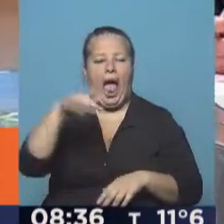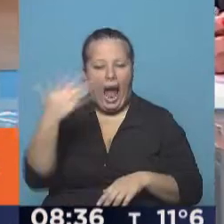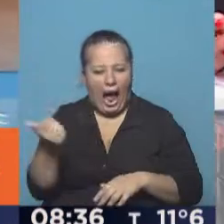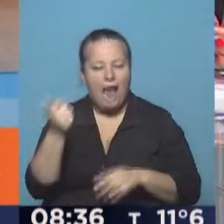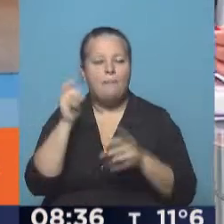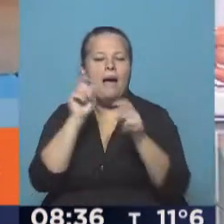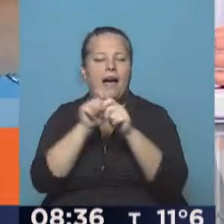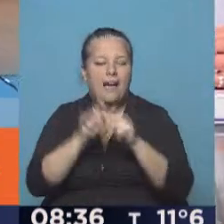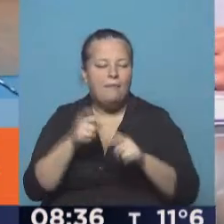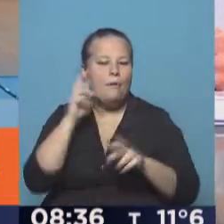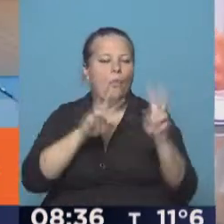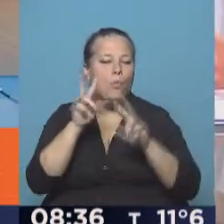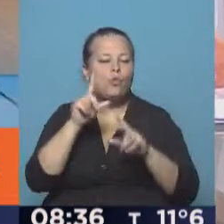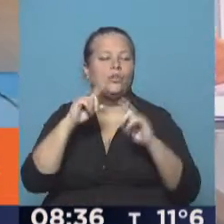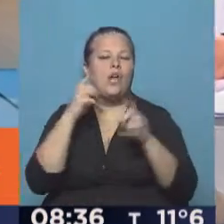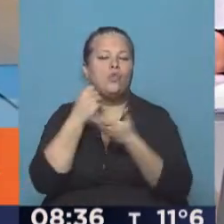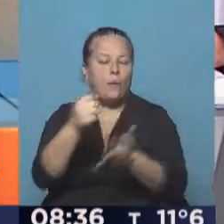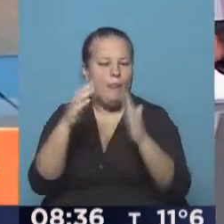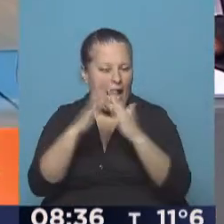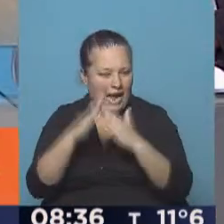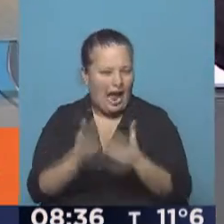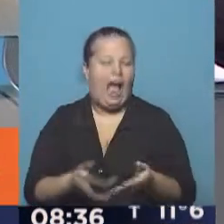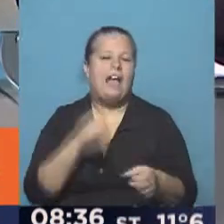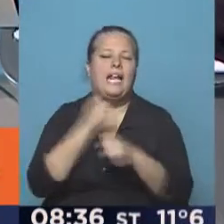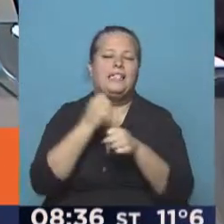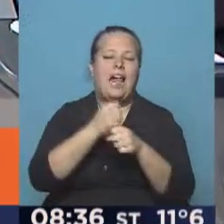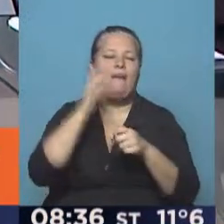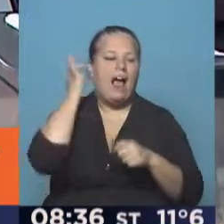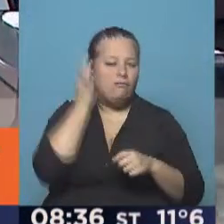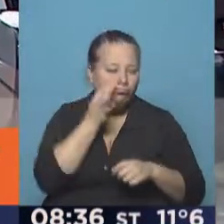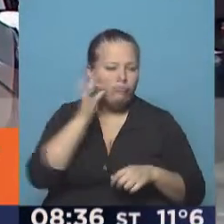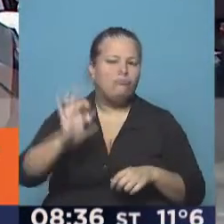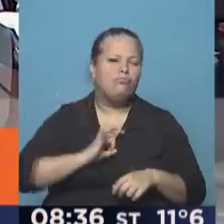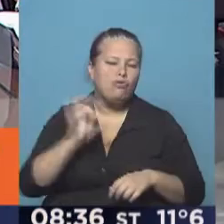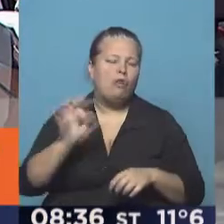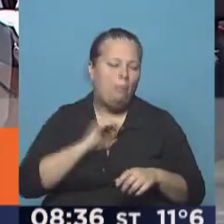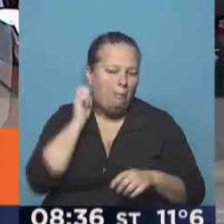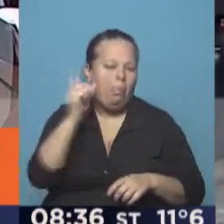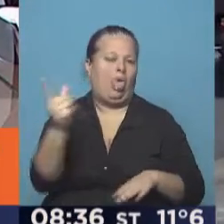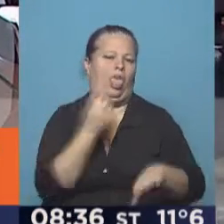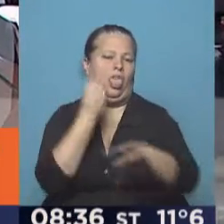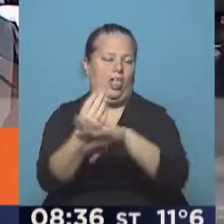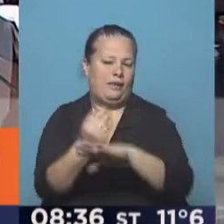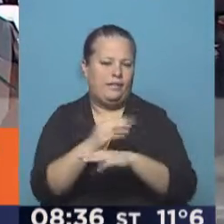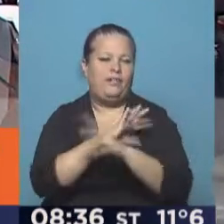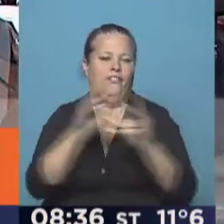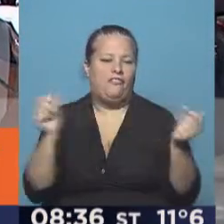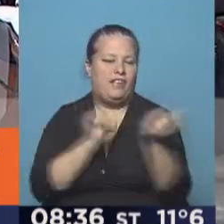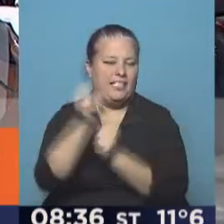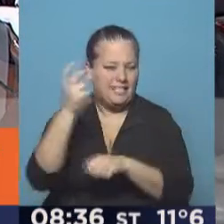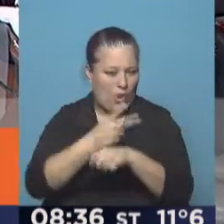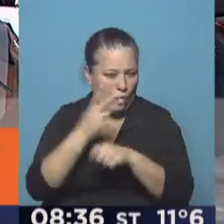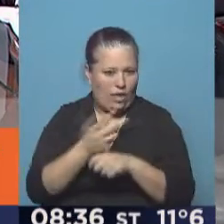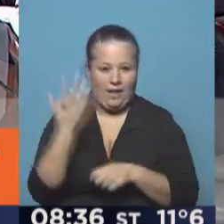batallando por lograr un subsidio habitacional, trabaja en un call center, después de muchos años logró terminar el secundario,